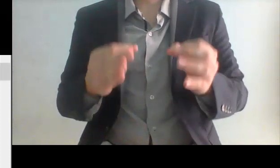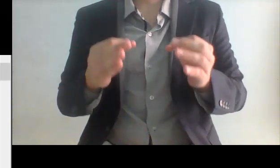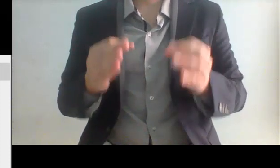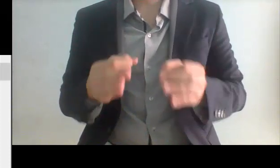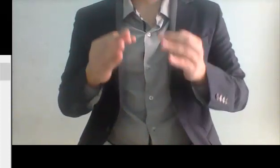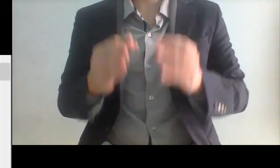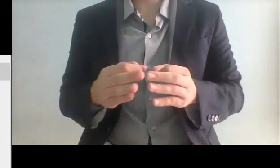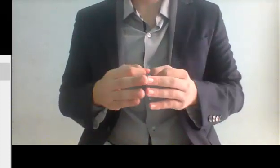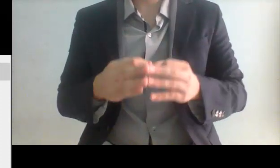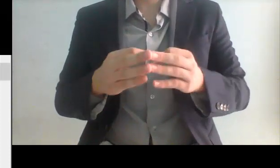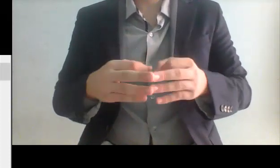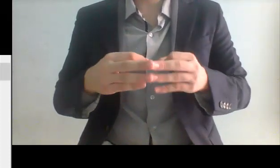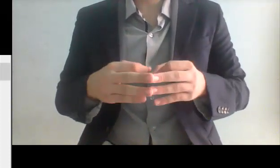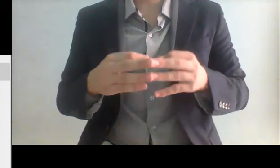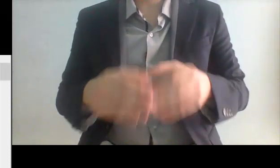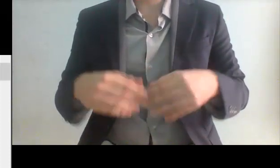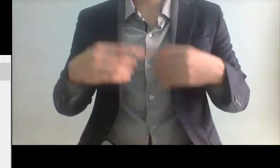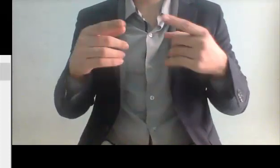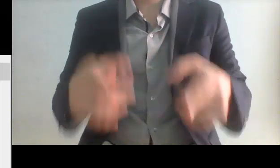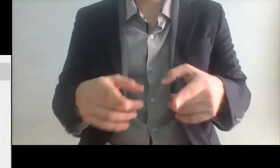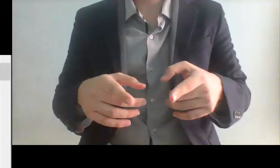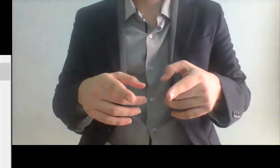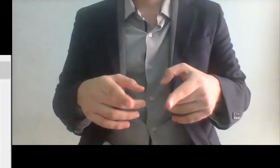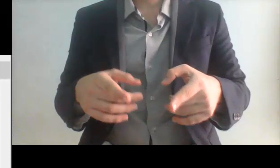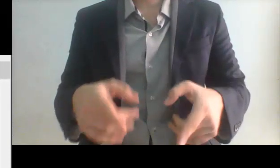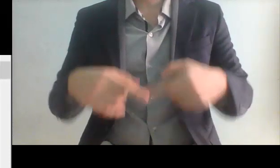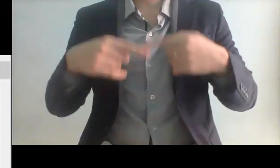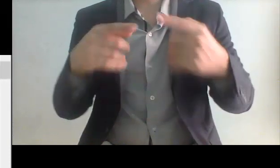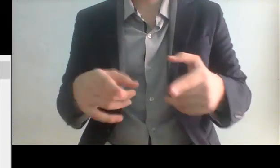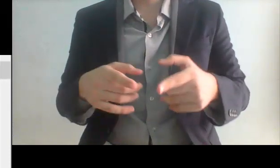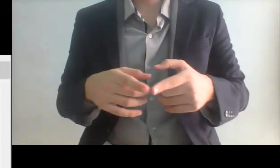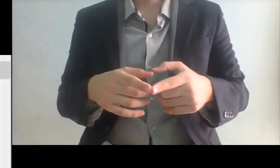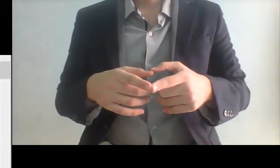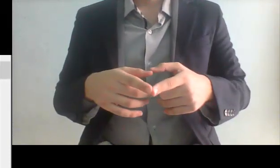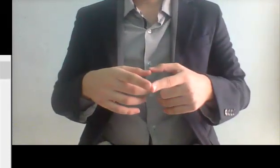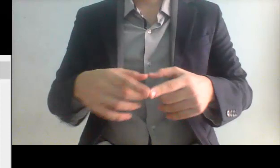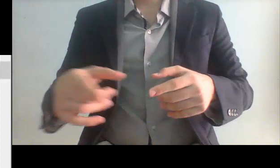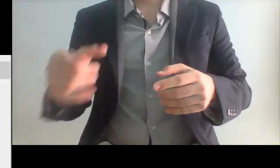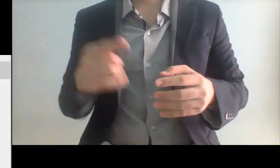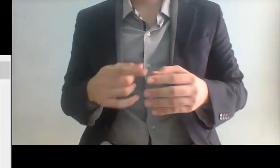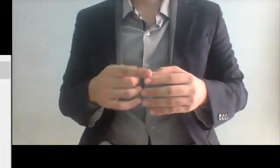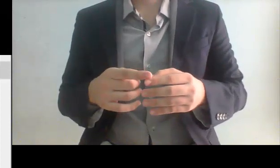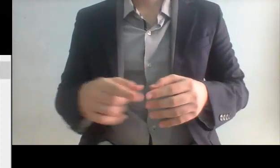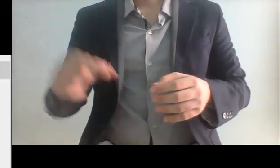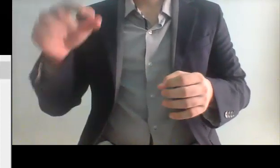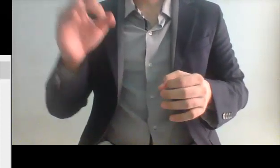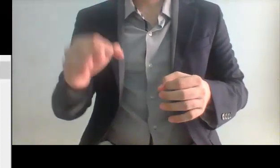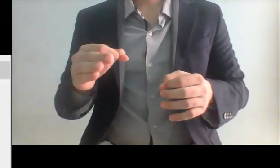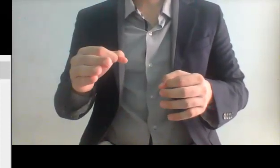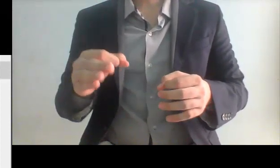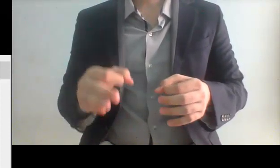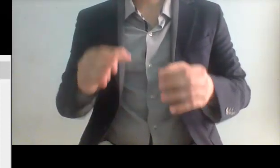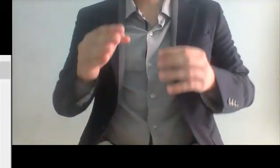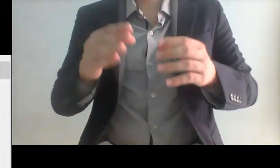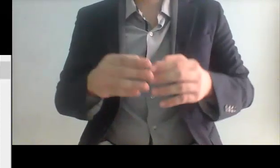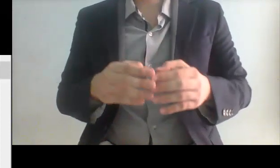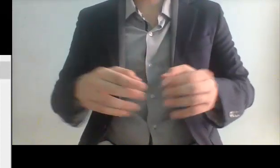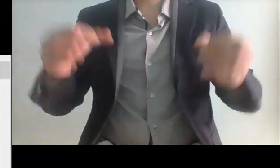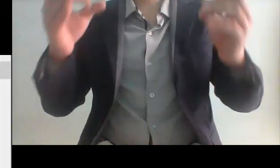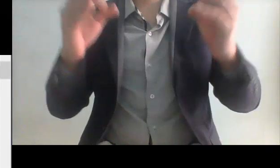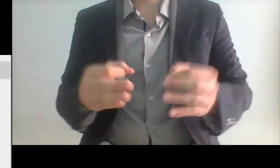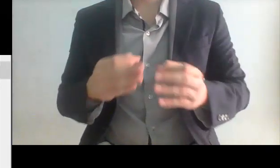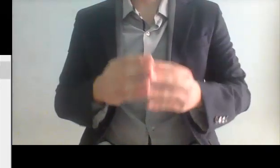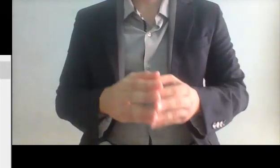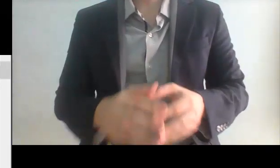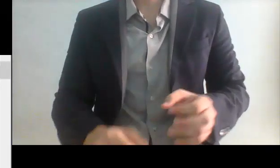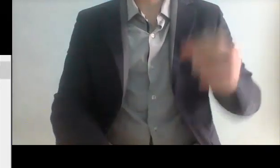sabe perfectamente que probablemente tienen videos de ella haciendo fraudes y recibiendo dinero ¿para qué señores? para permitir